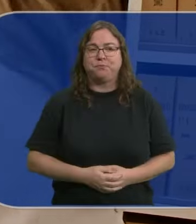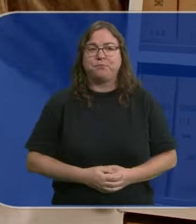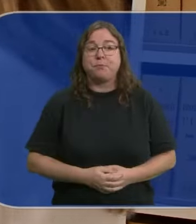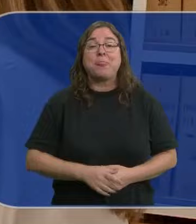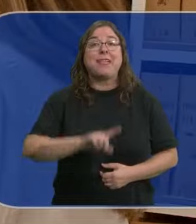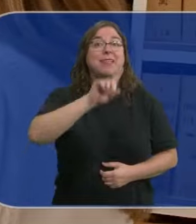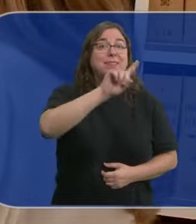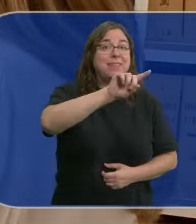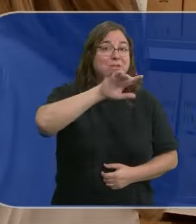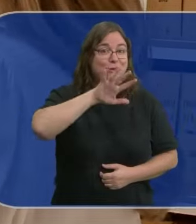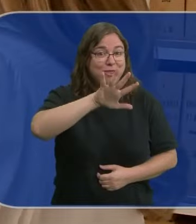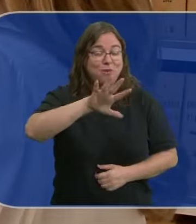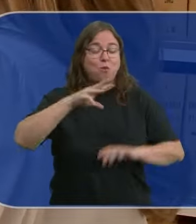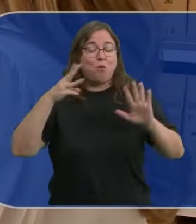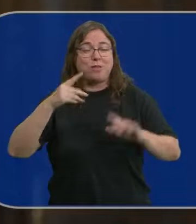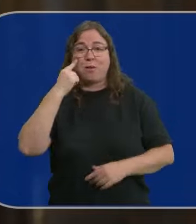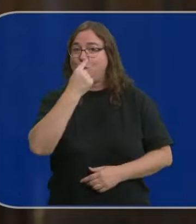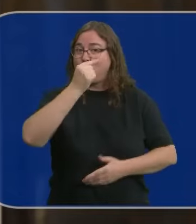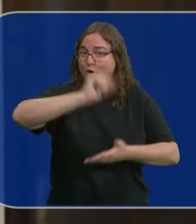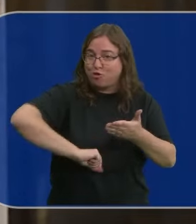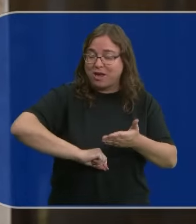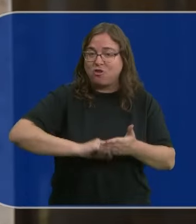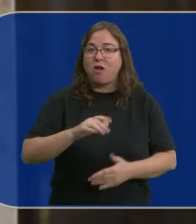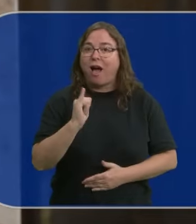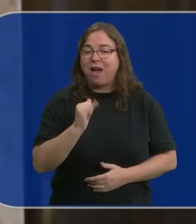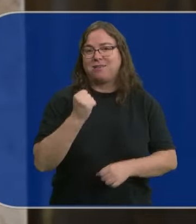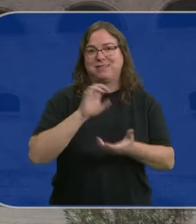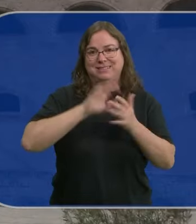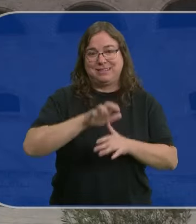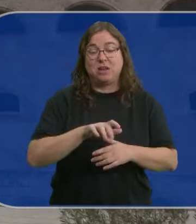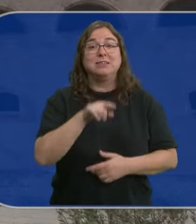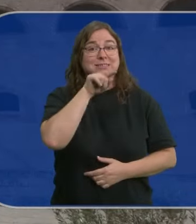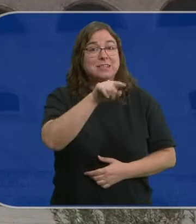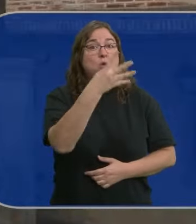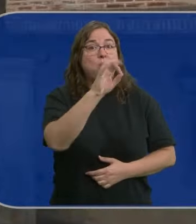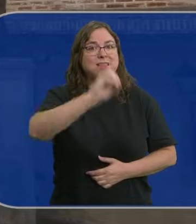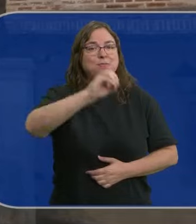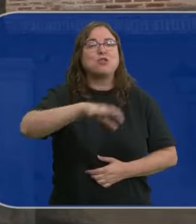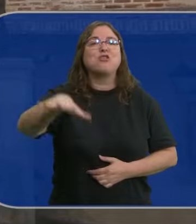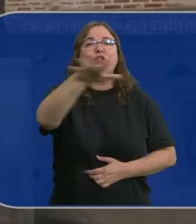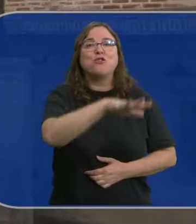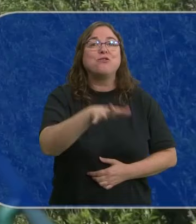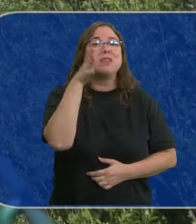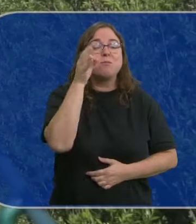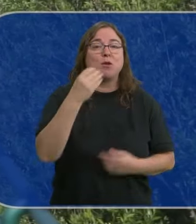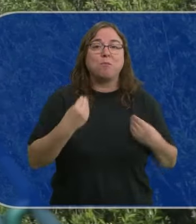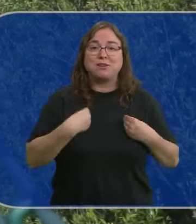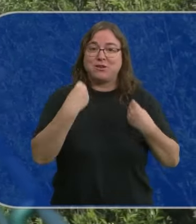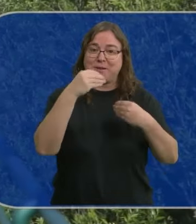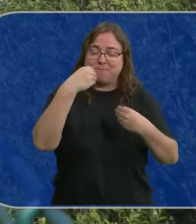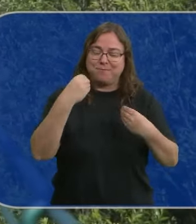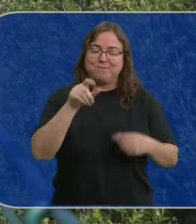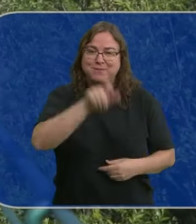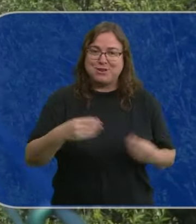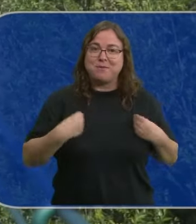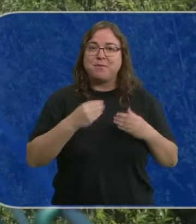159 son los notarios en activo con los que cuenta Castilla y León. Y de ellos, el 40% opera en pueblos de menos de 10.000 habitantes.